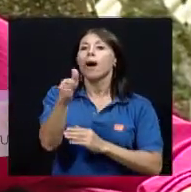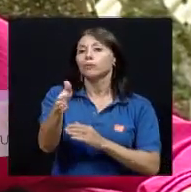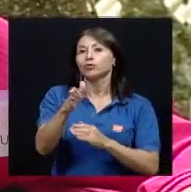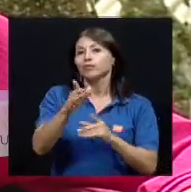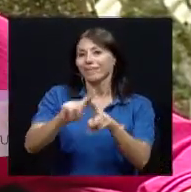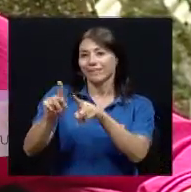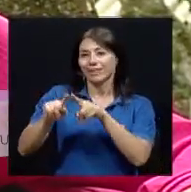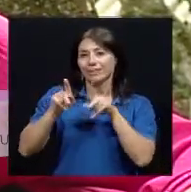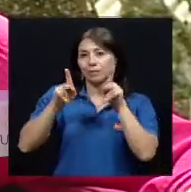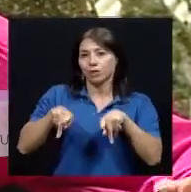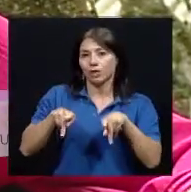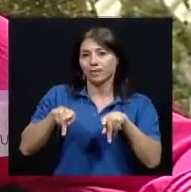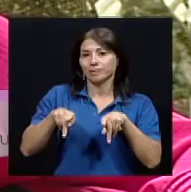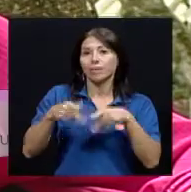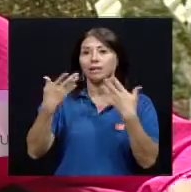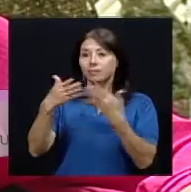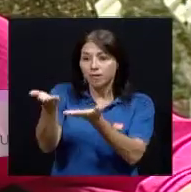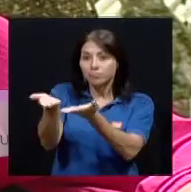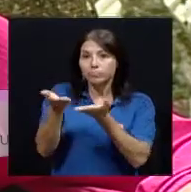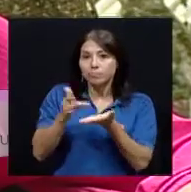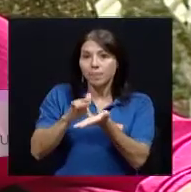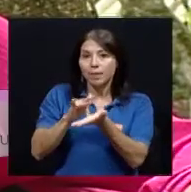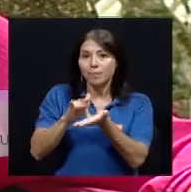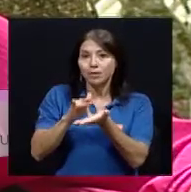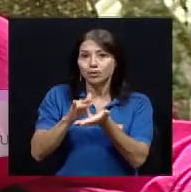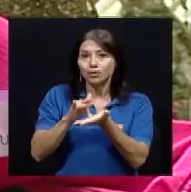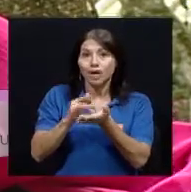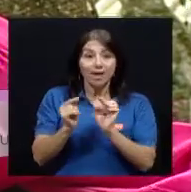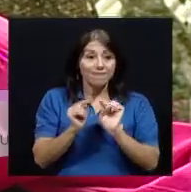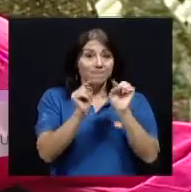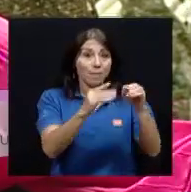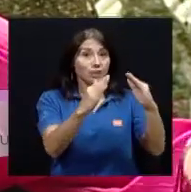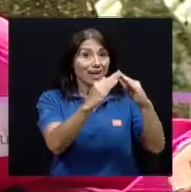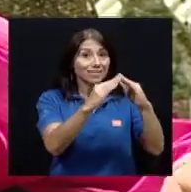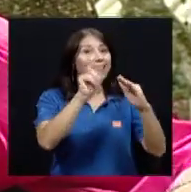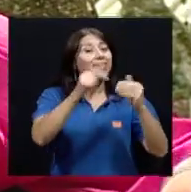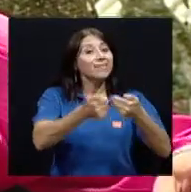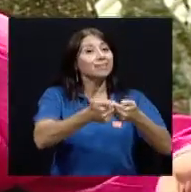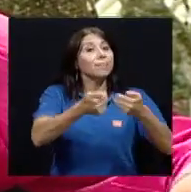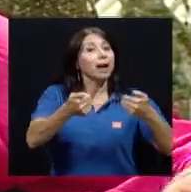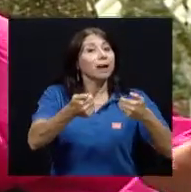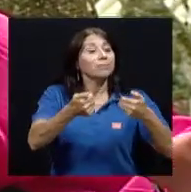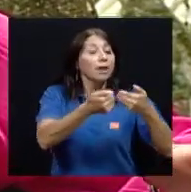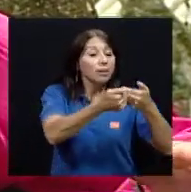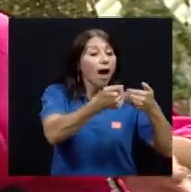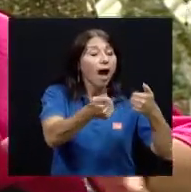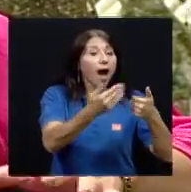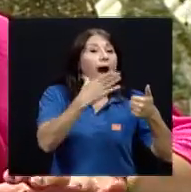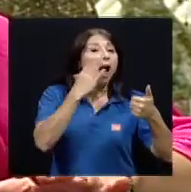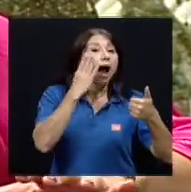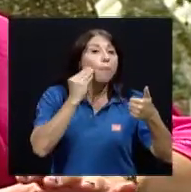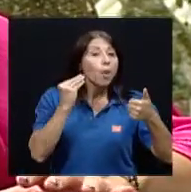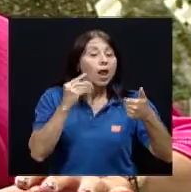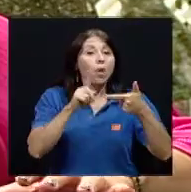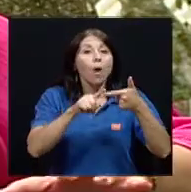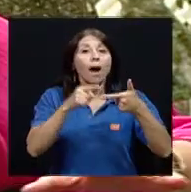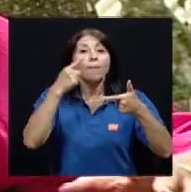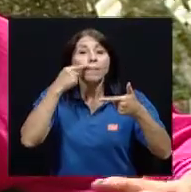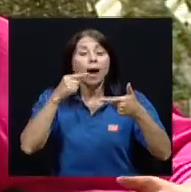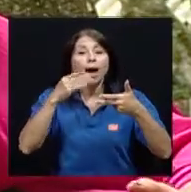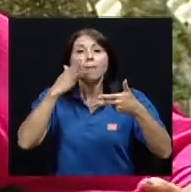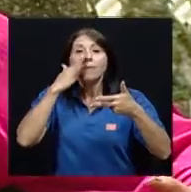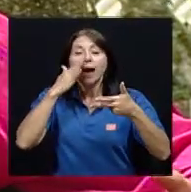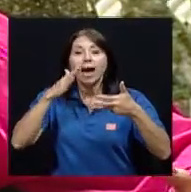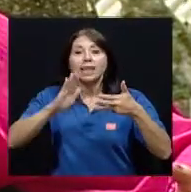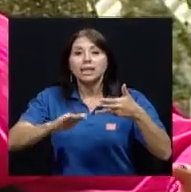toda la familia deberíamos una vez que llegamos a la casa a separar lo que es del abuelo lo que es de papá lo que es de mamá lo que es de los niños porque porque los